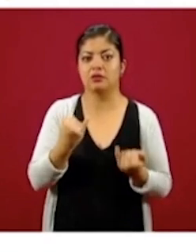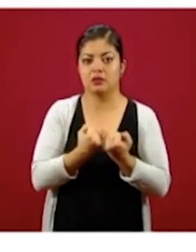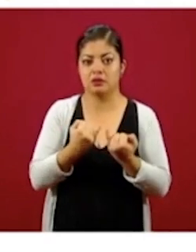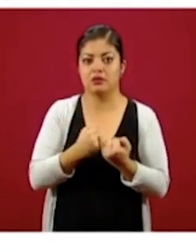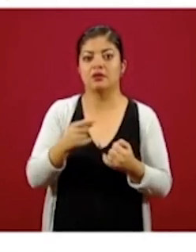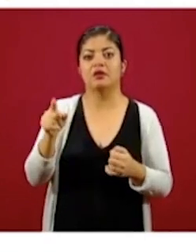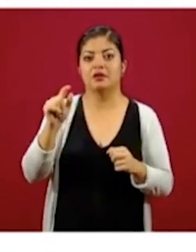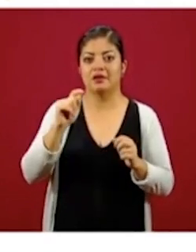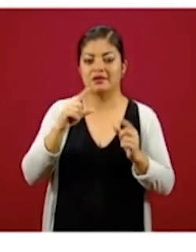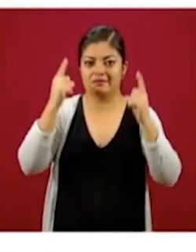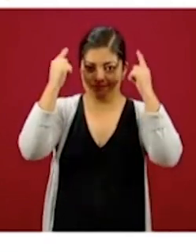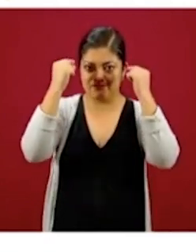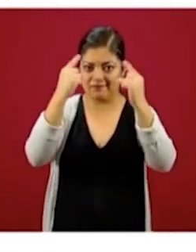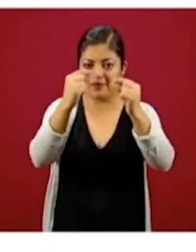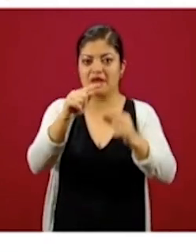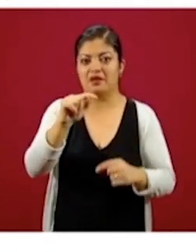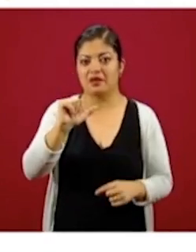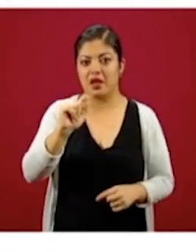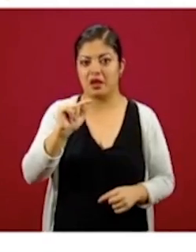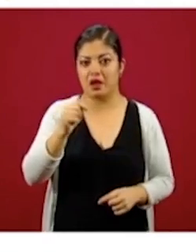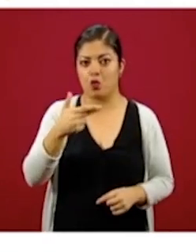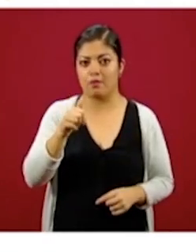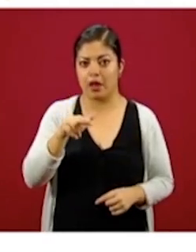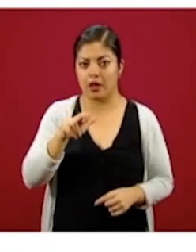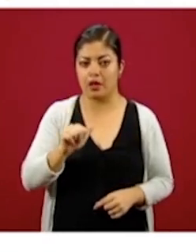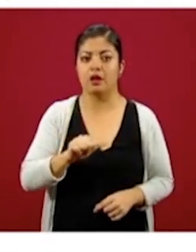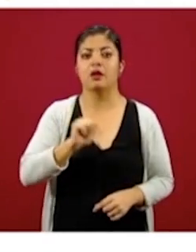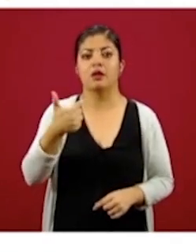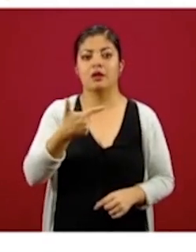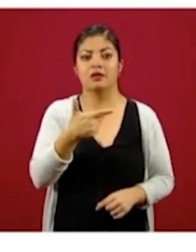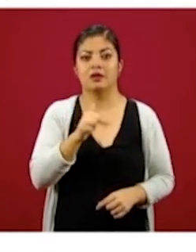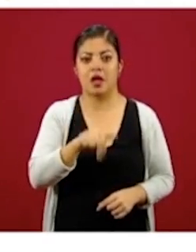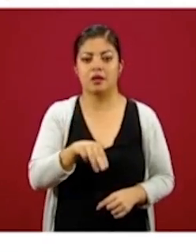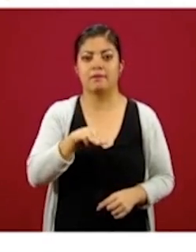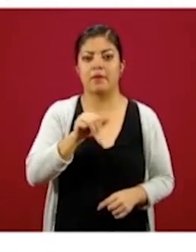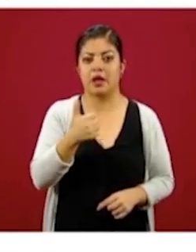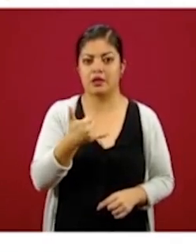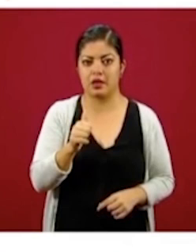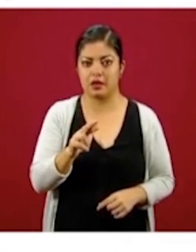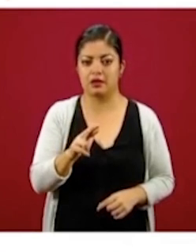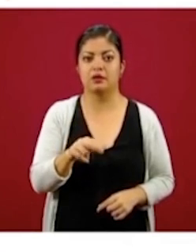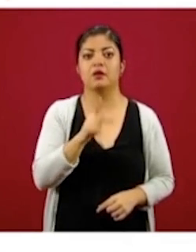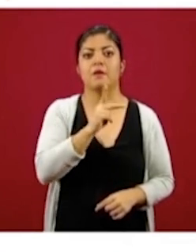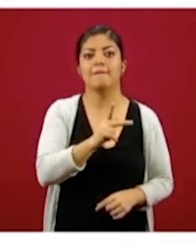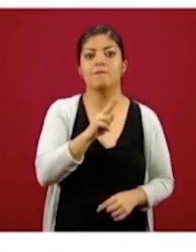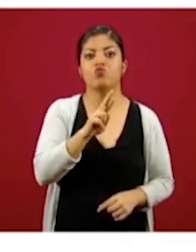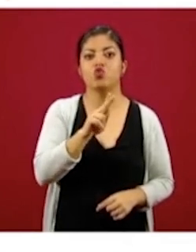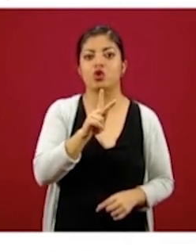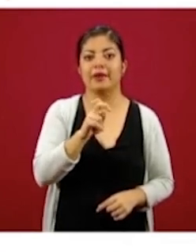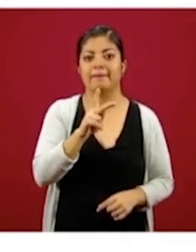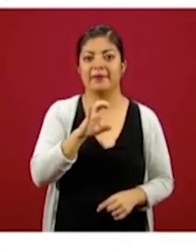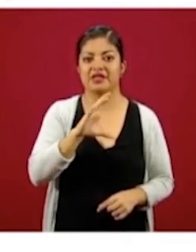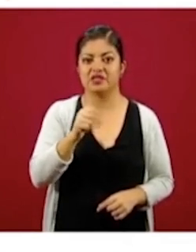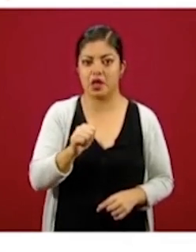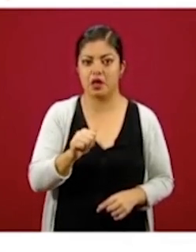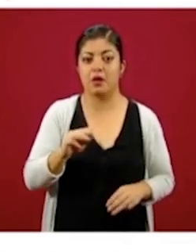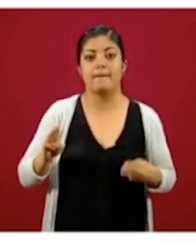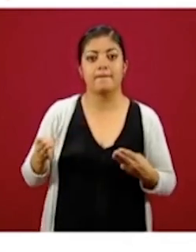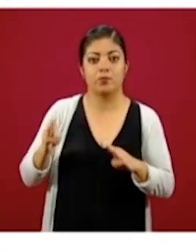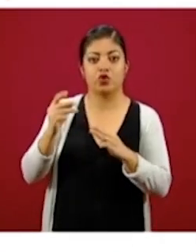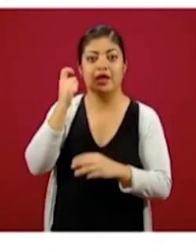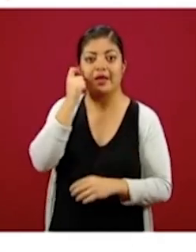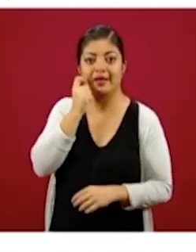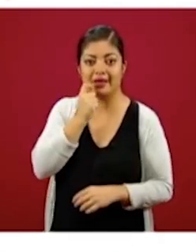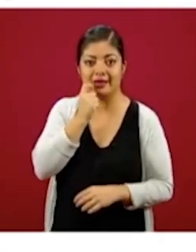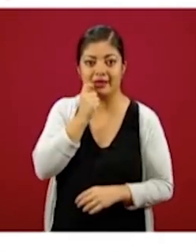Tarahumara, el Gran Nayar, la zona Purépecha, la montaña de Guerrero, la